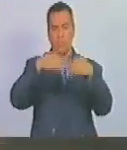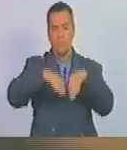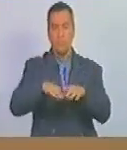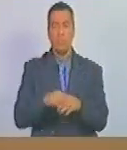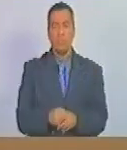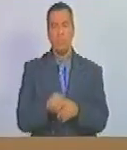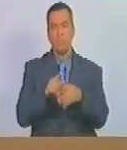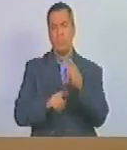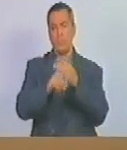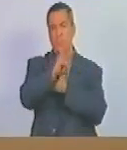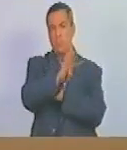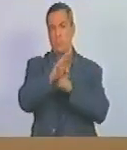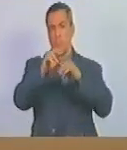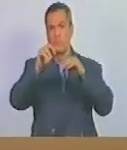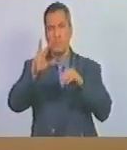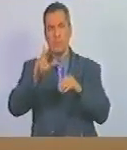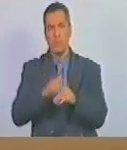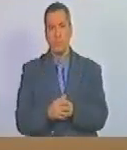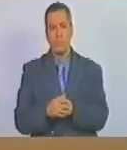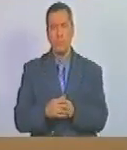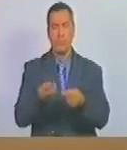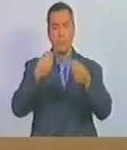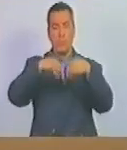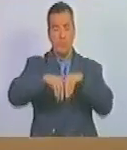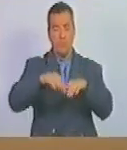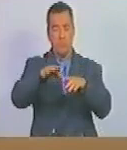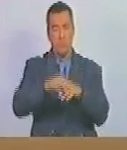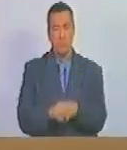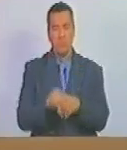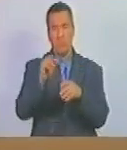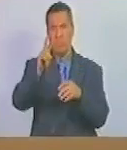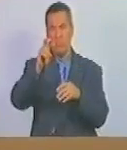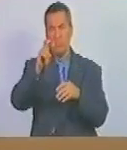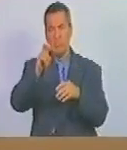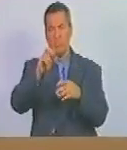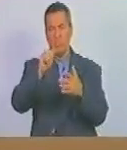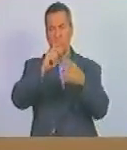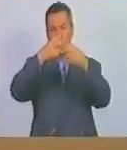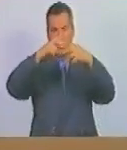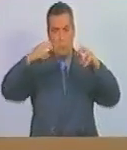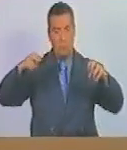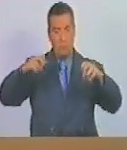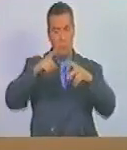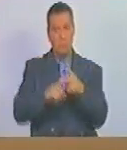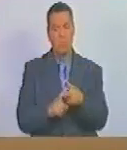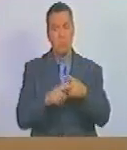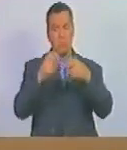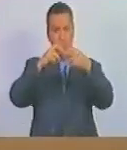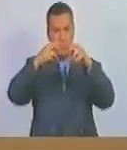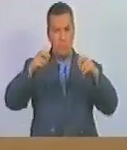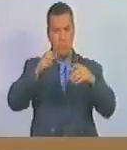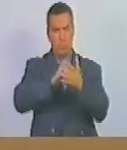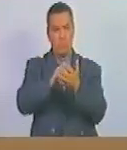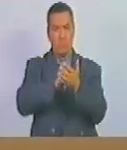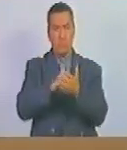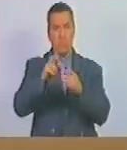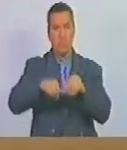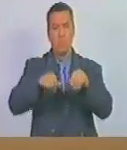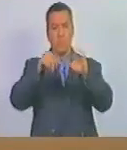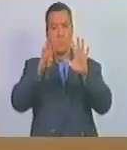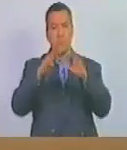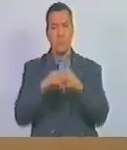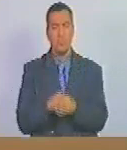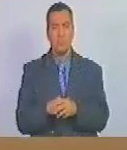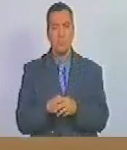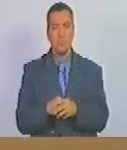cuadragésimo tercero se propone incorporar un nuevo epígrafe que pasa a ser el epígrafe del artículo 19